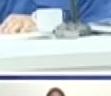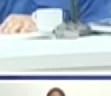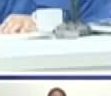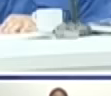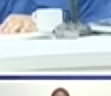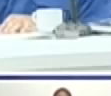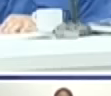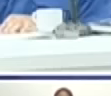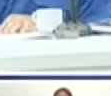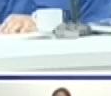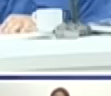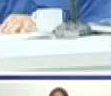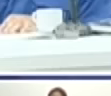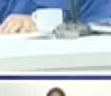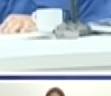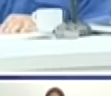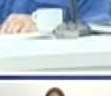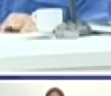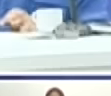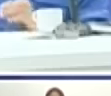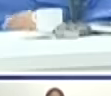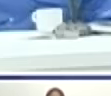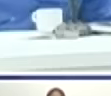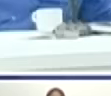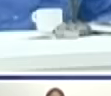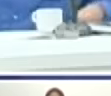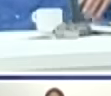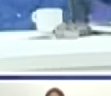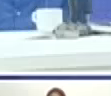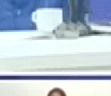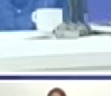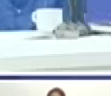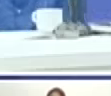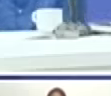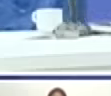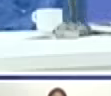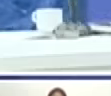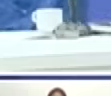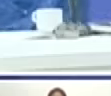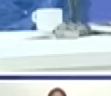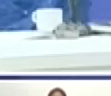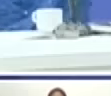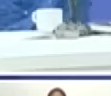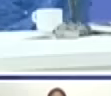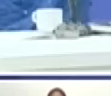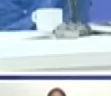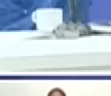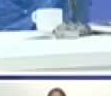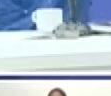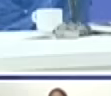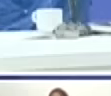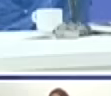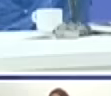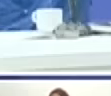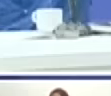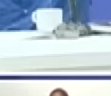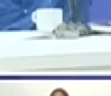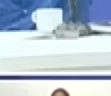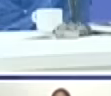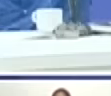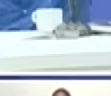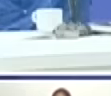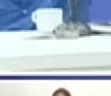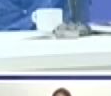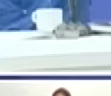.576 cilindros de la parroquia bueno dale un micrófono yo tengo aquí en la reunión al ministro de